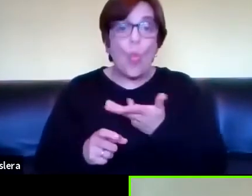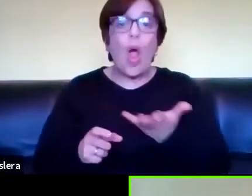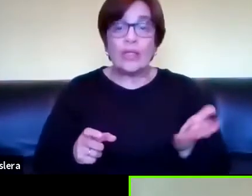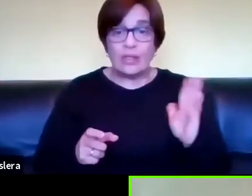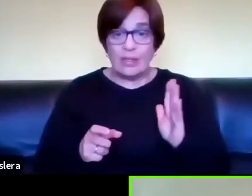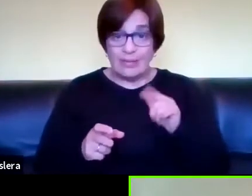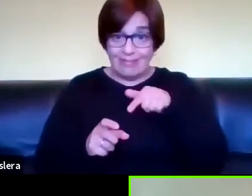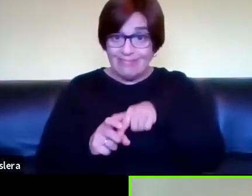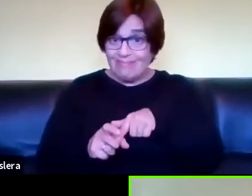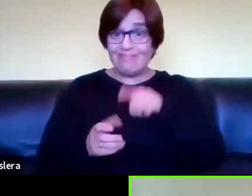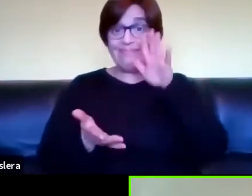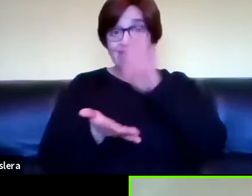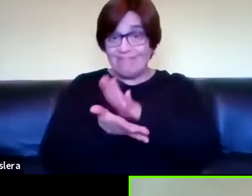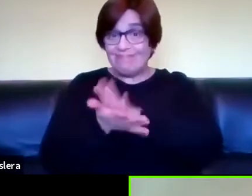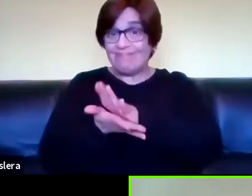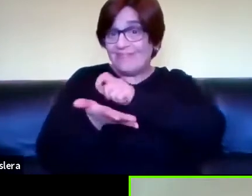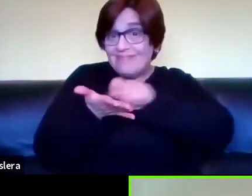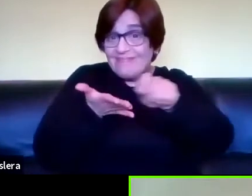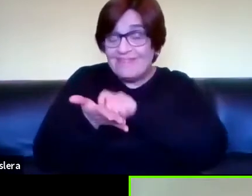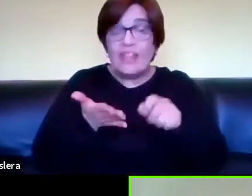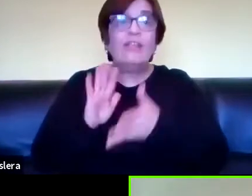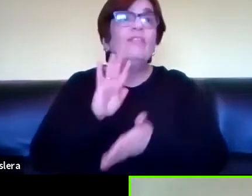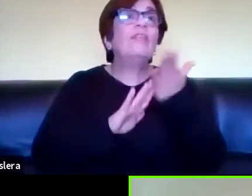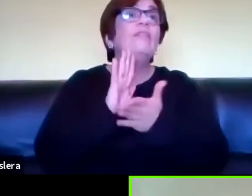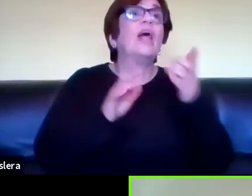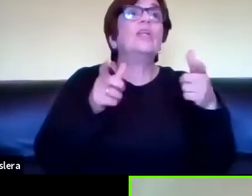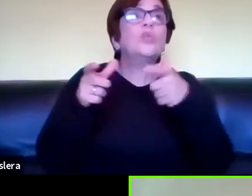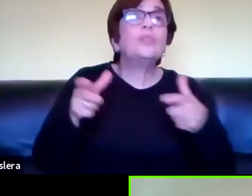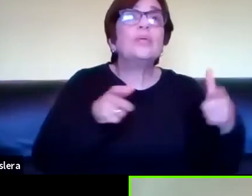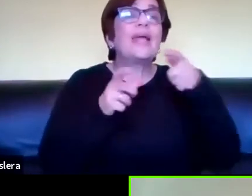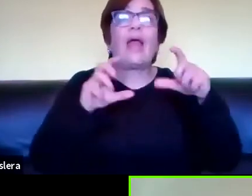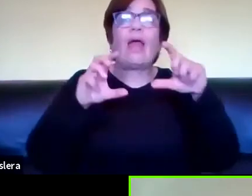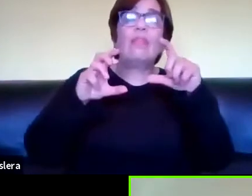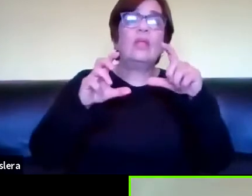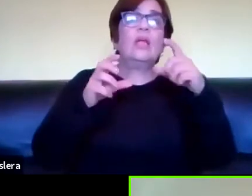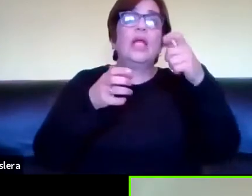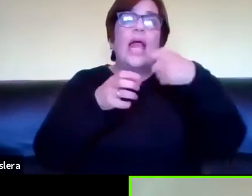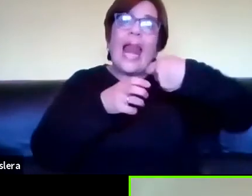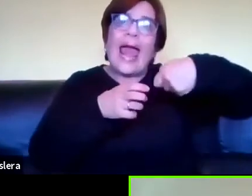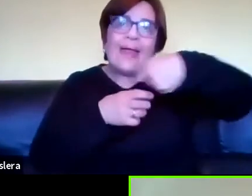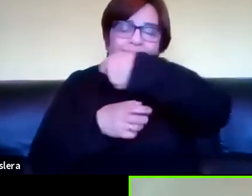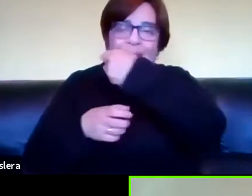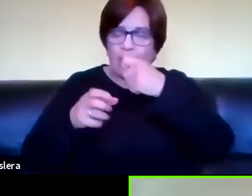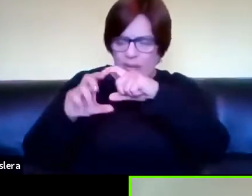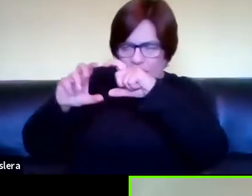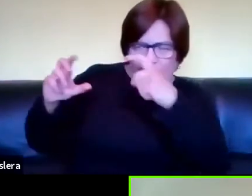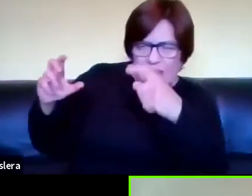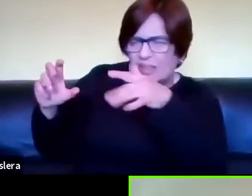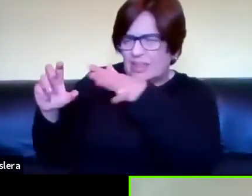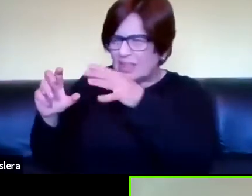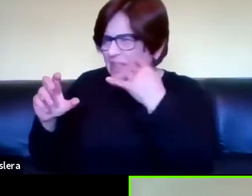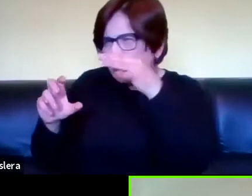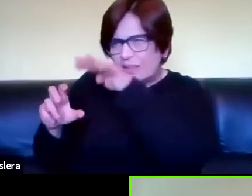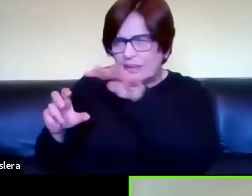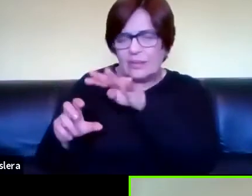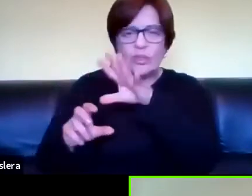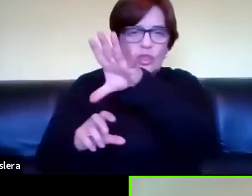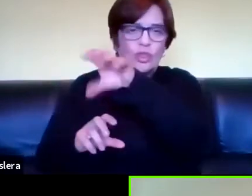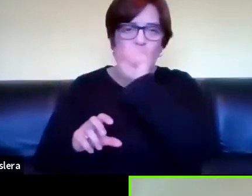es escritura uno va al supermercado y compra latas y compra por lo que dice escrito o sea todo es escritura